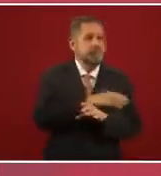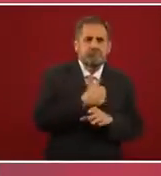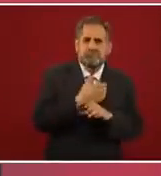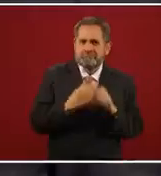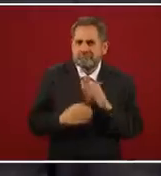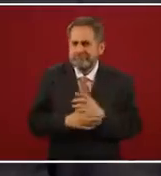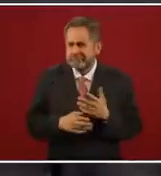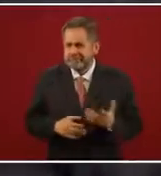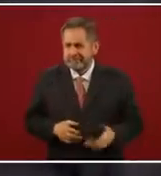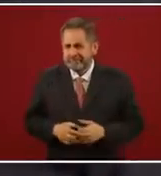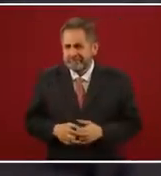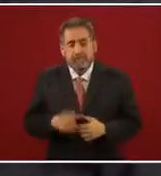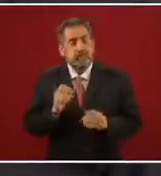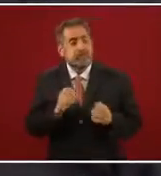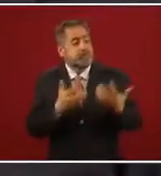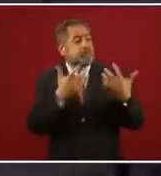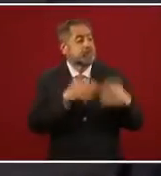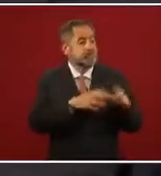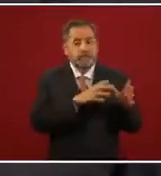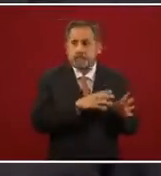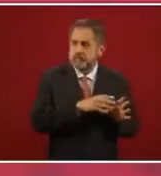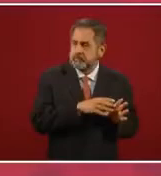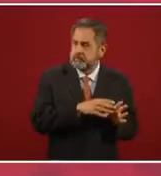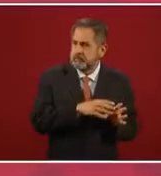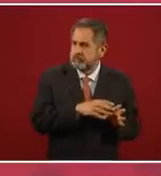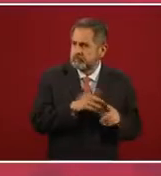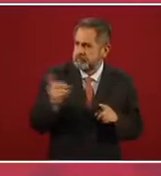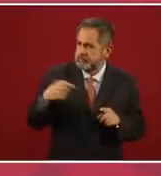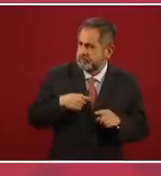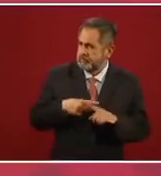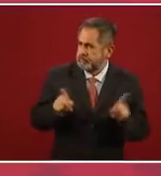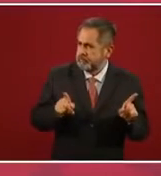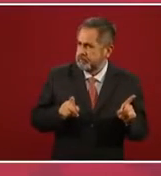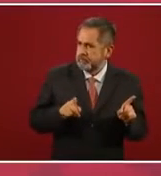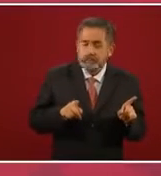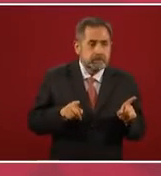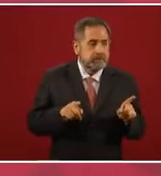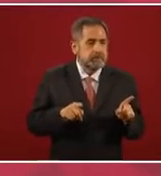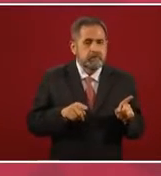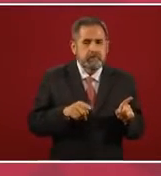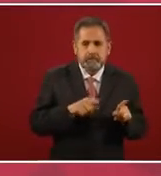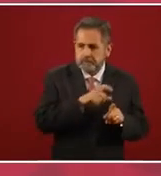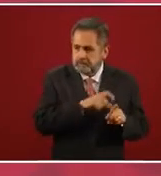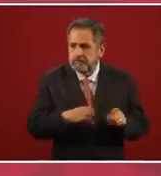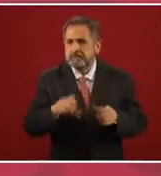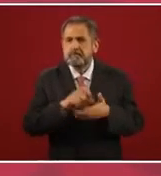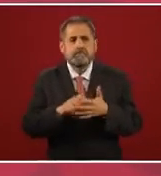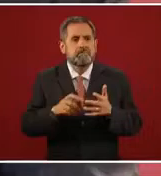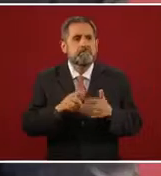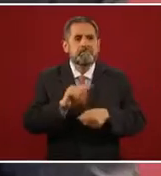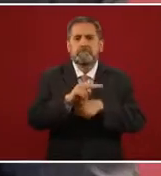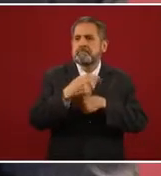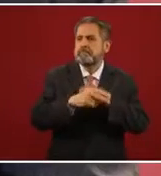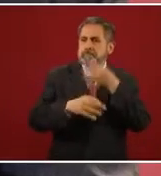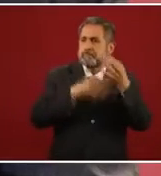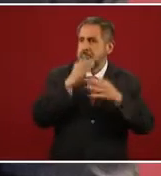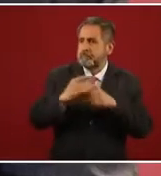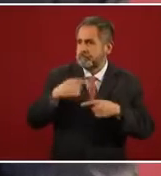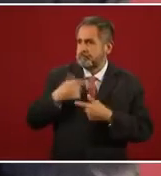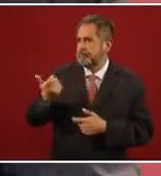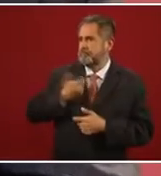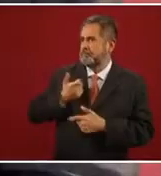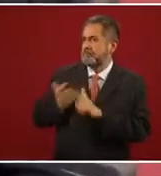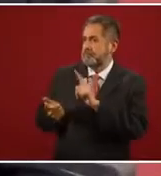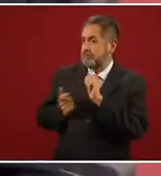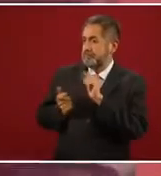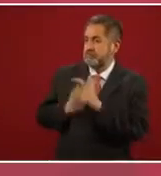o empresas que compraron medios de comunicación para